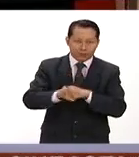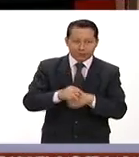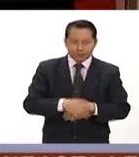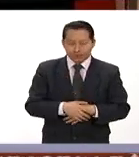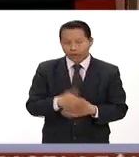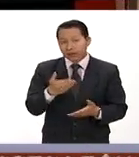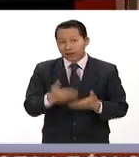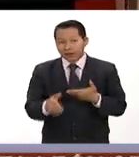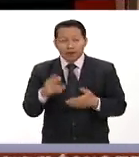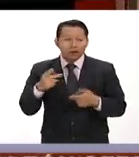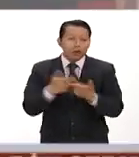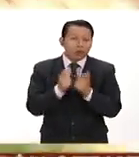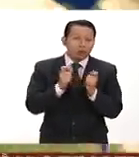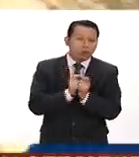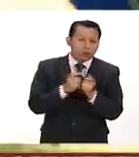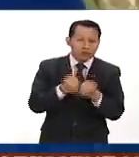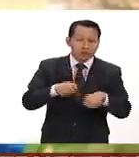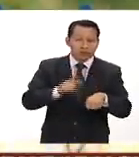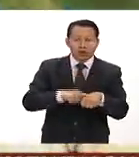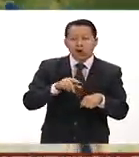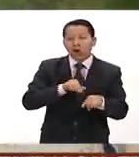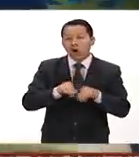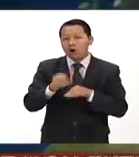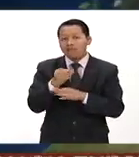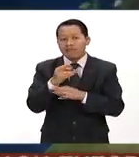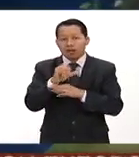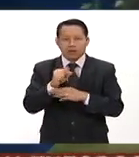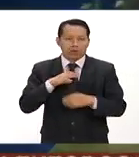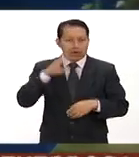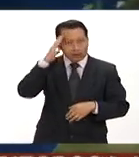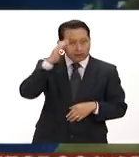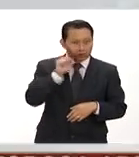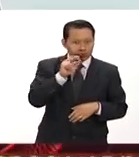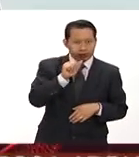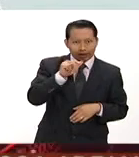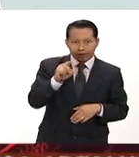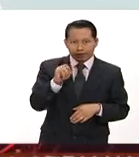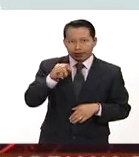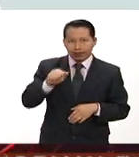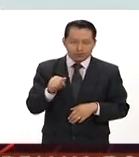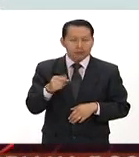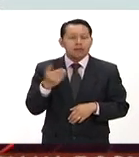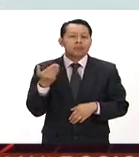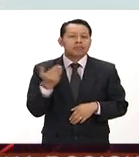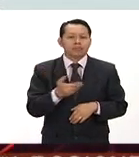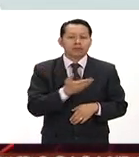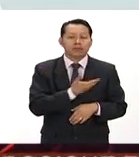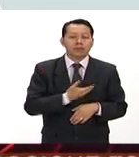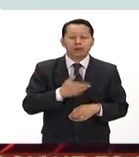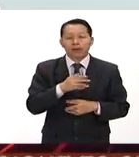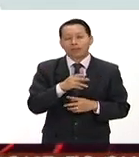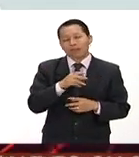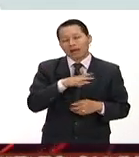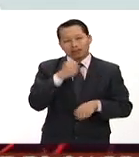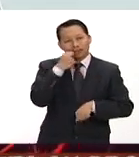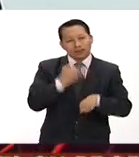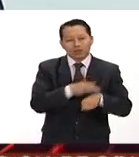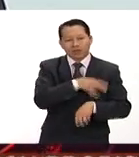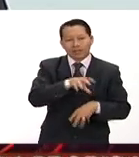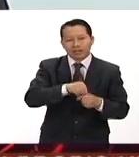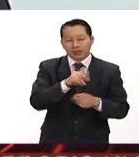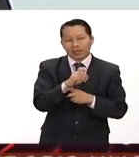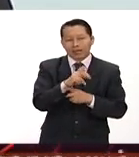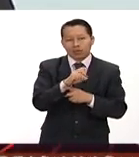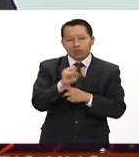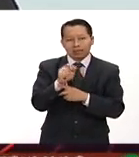cúpula del Partido Socialista Obrero Español encabezada por Susana Díaz obligó a Pedro Sánchez a que renunciara como secretario general de ese